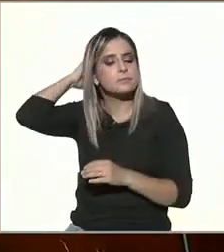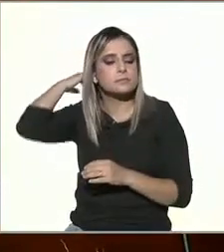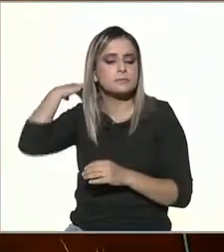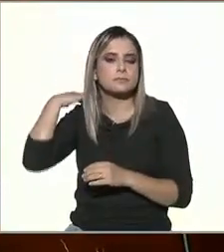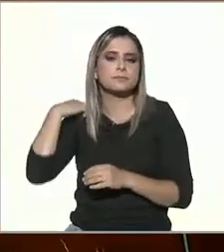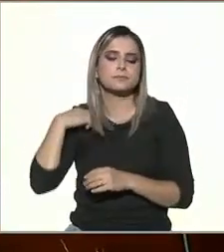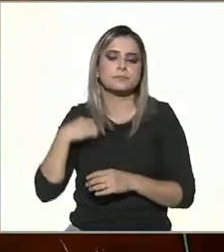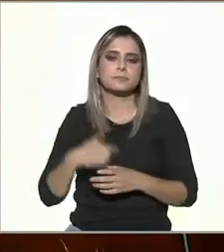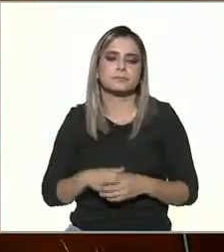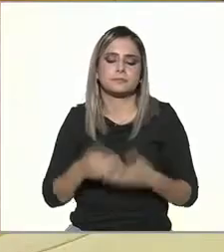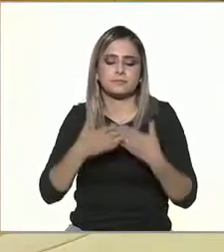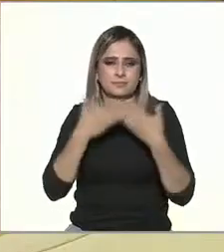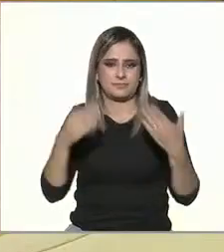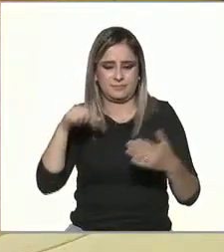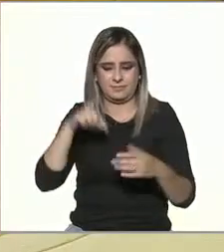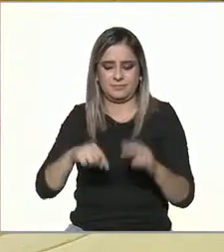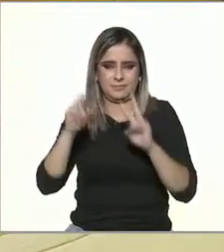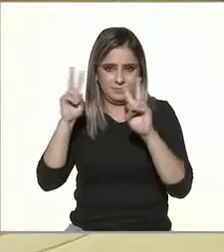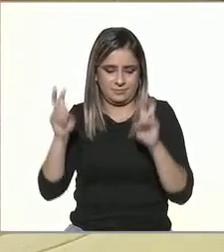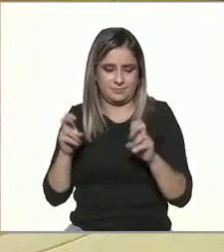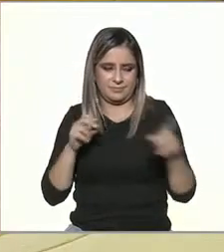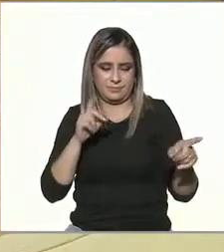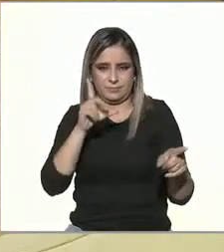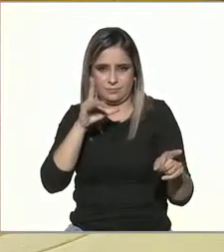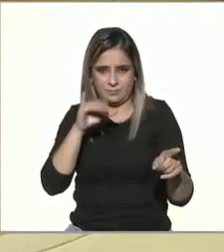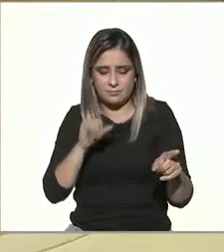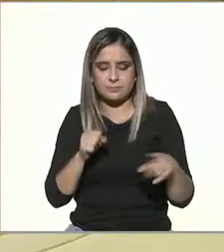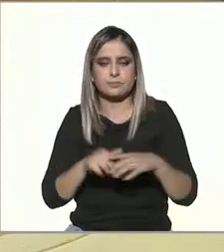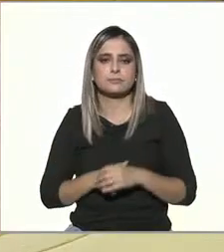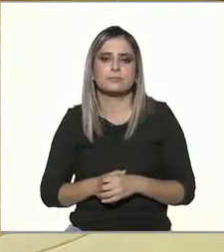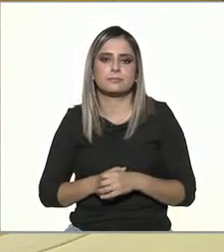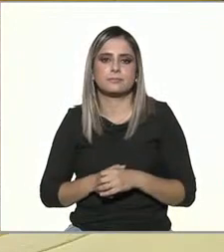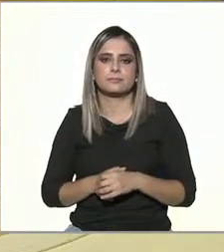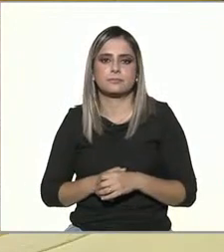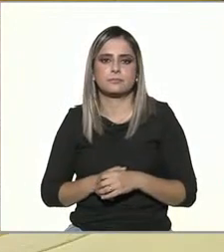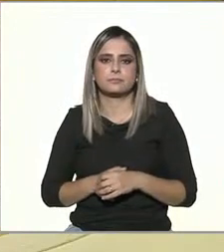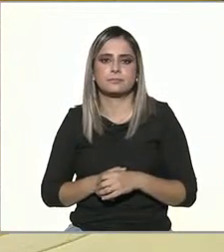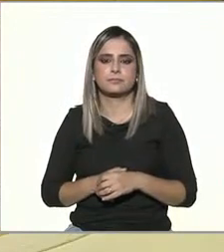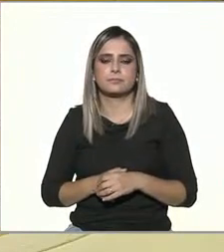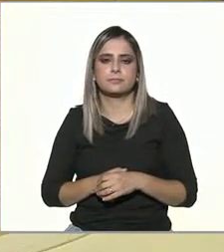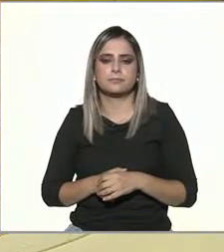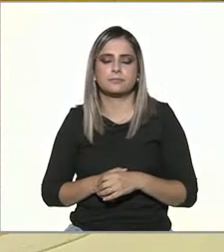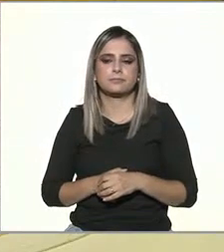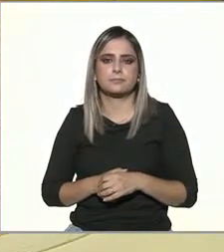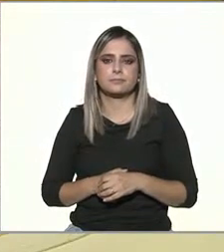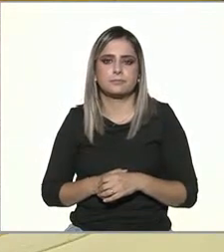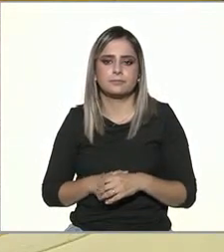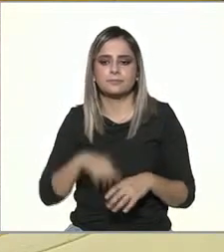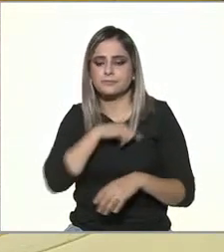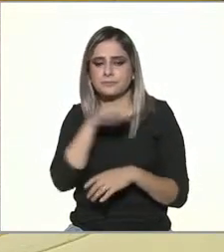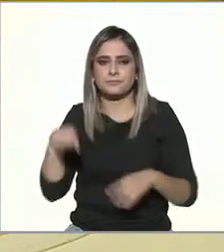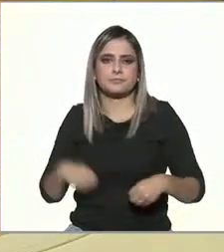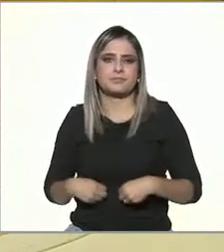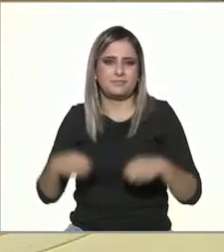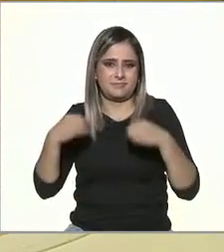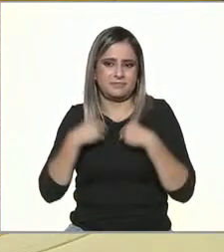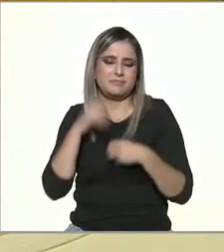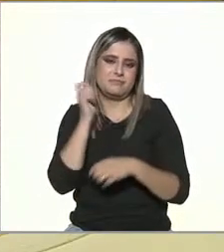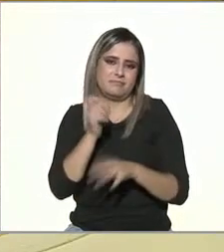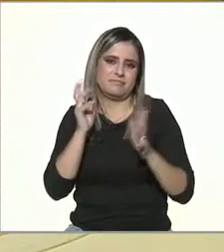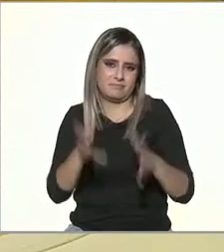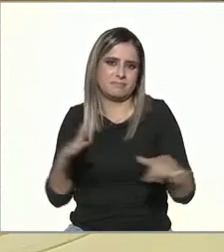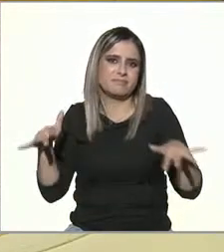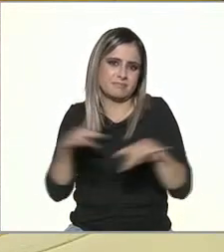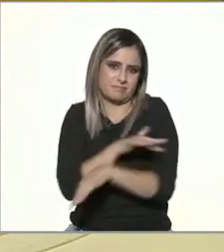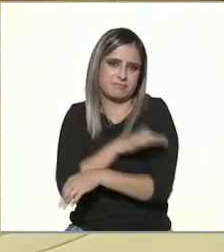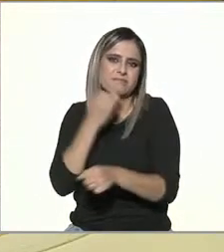estamos con este tema de de ver nuestra vida desde otro punto de vista a través del uso de internet